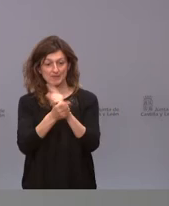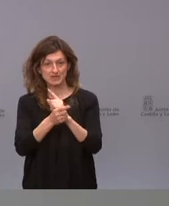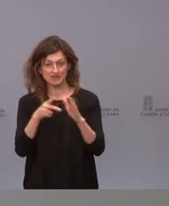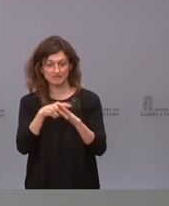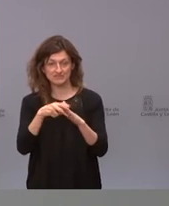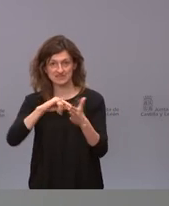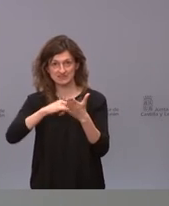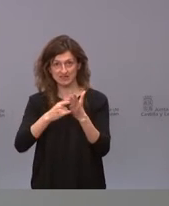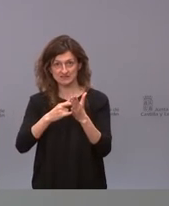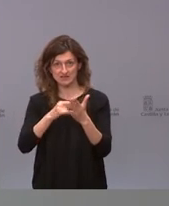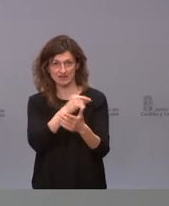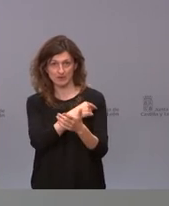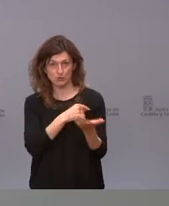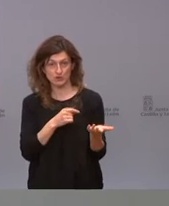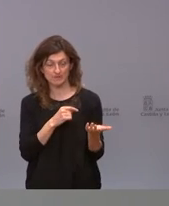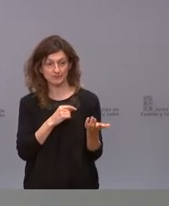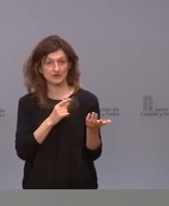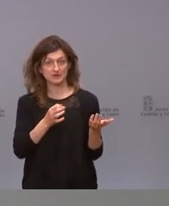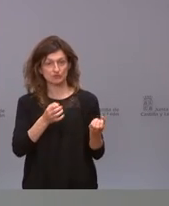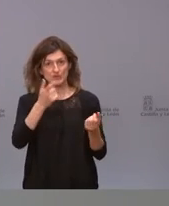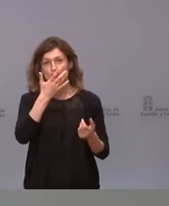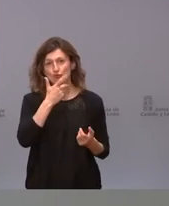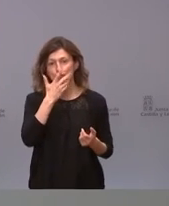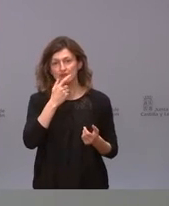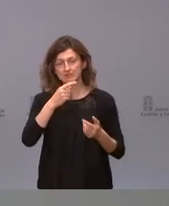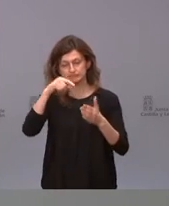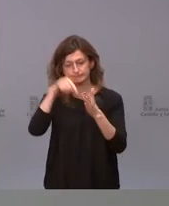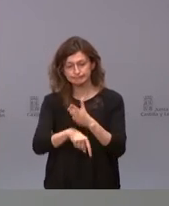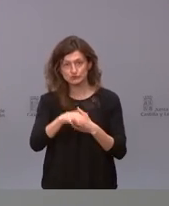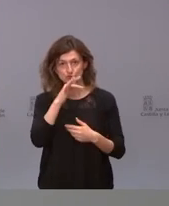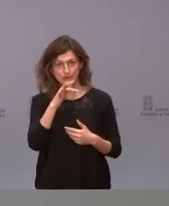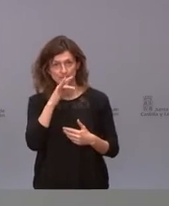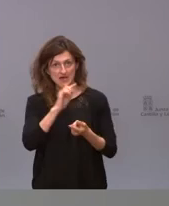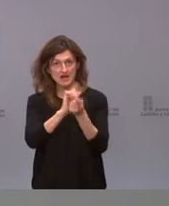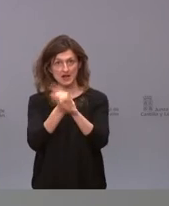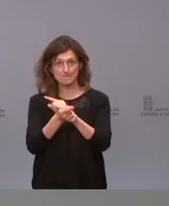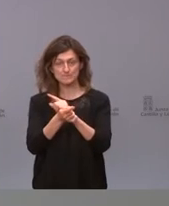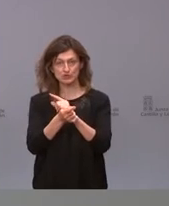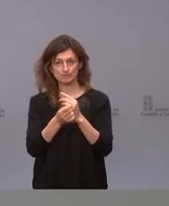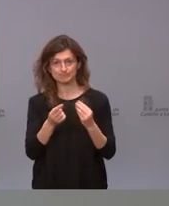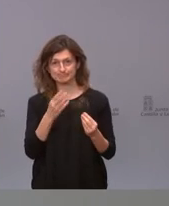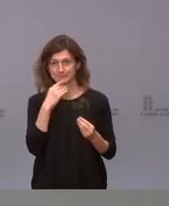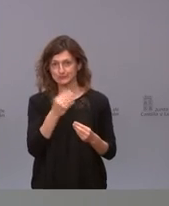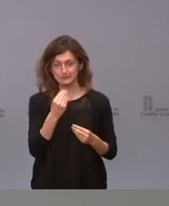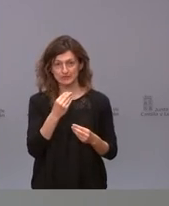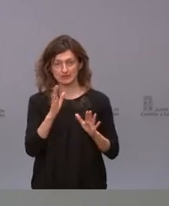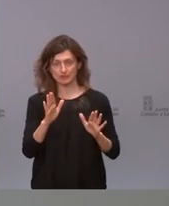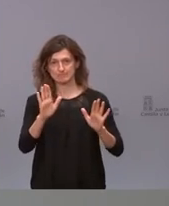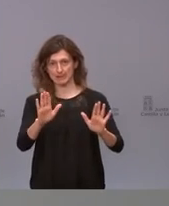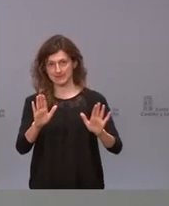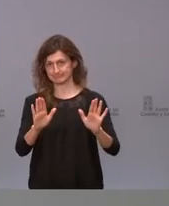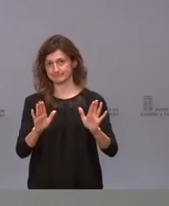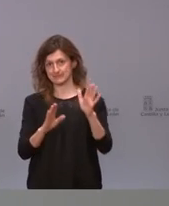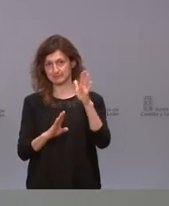y no tener el conocimiento de la envergadura que podía tener ese cambio es lo que hizo vamos a parar